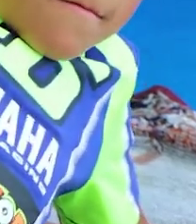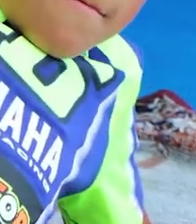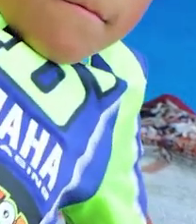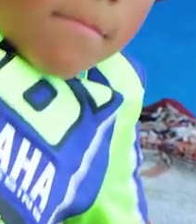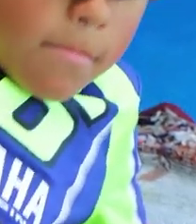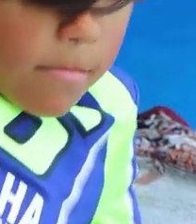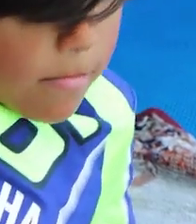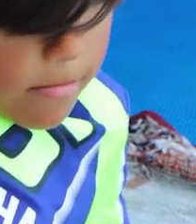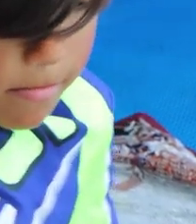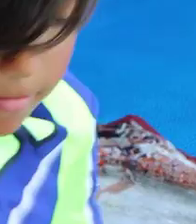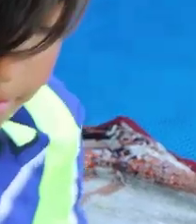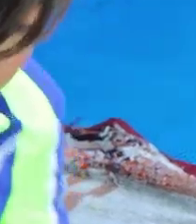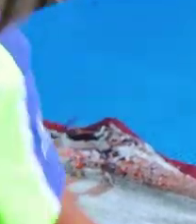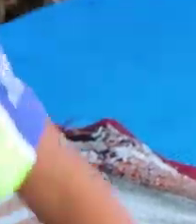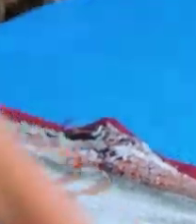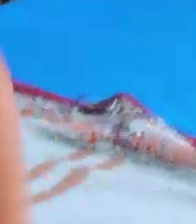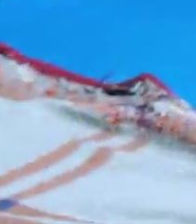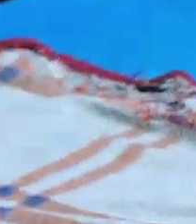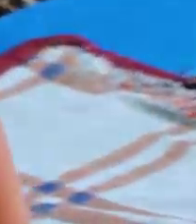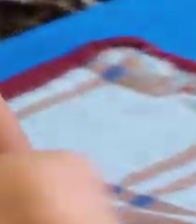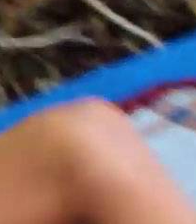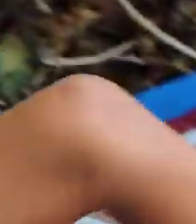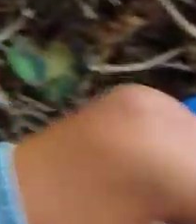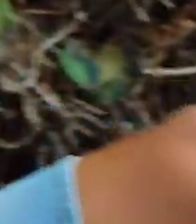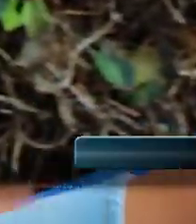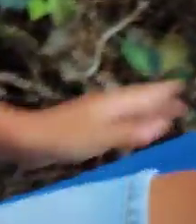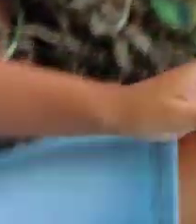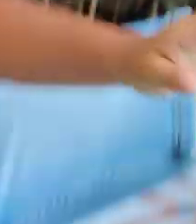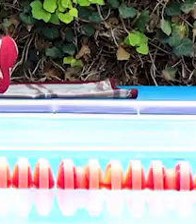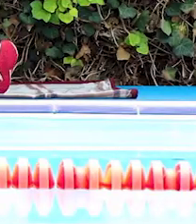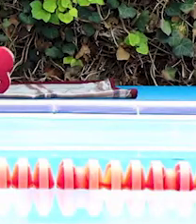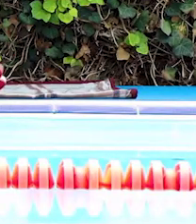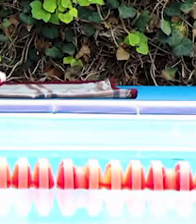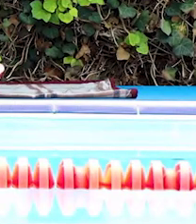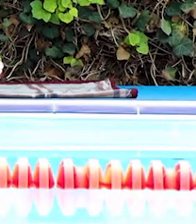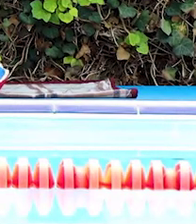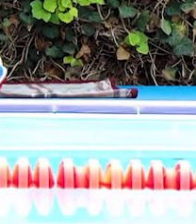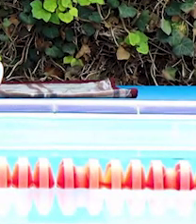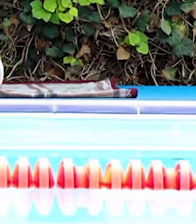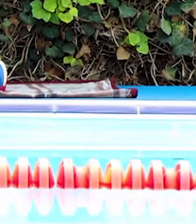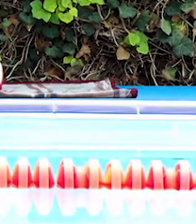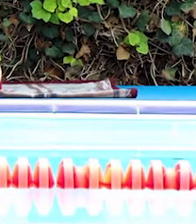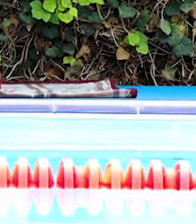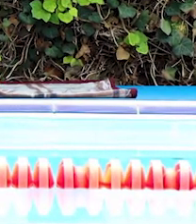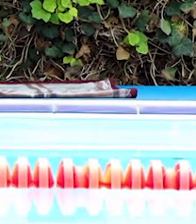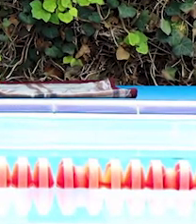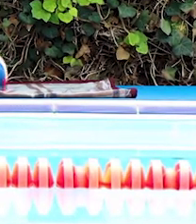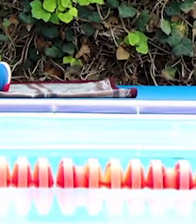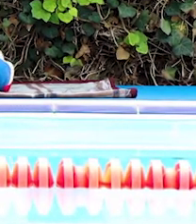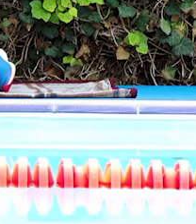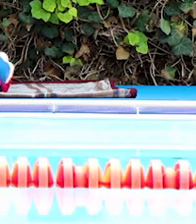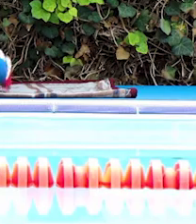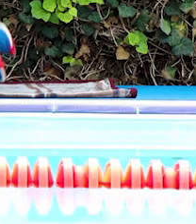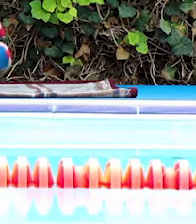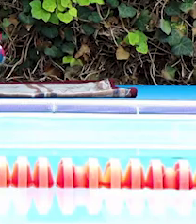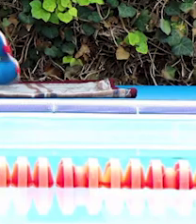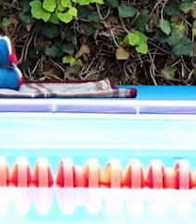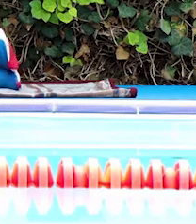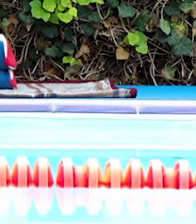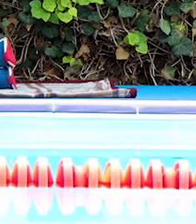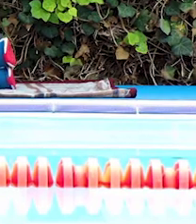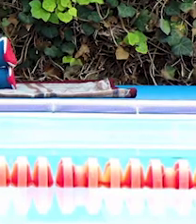Descansamos. Y cambiamos de posición. Cambiamos de mano. Apoyamos la mano derecha. Estiramos totalmente el cuerpo.